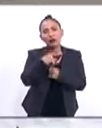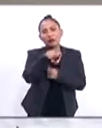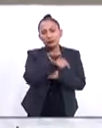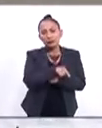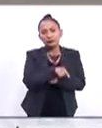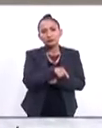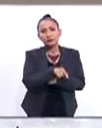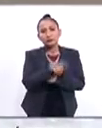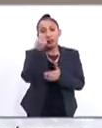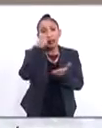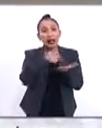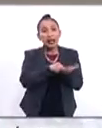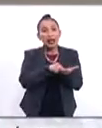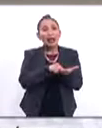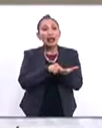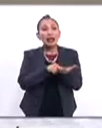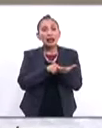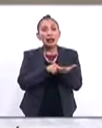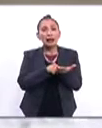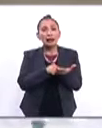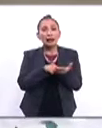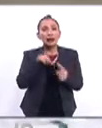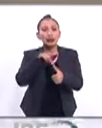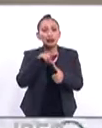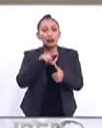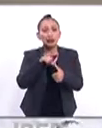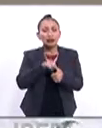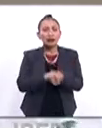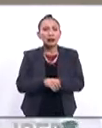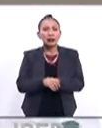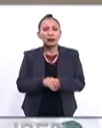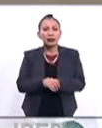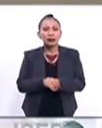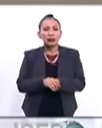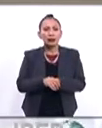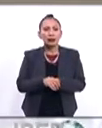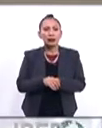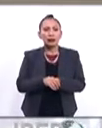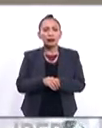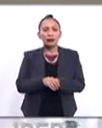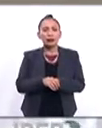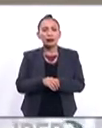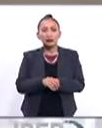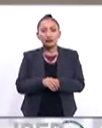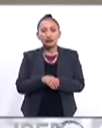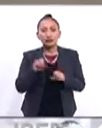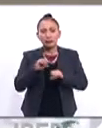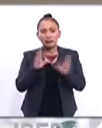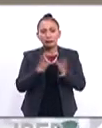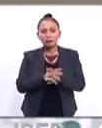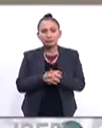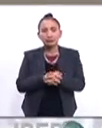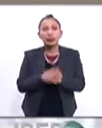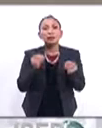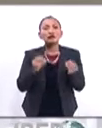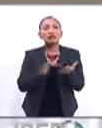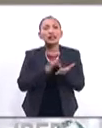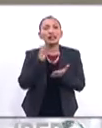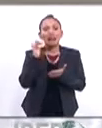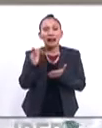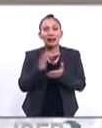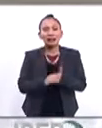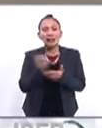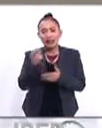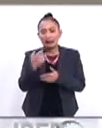también se espera que él acude al Centro de Sentimientos de Menores coméntanos claro pues te agradecemos